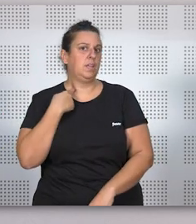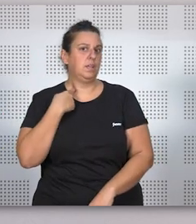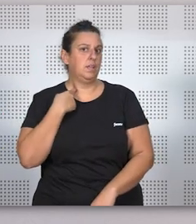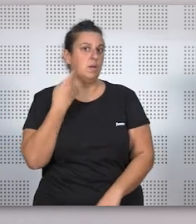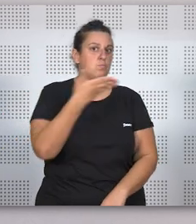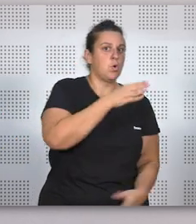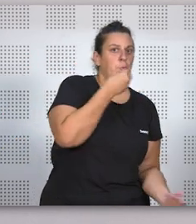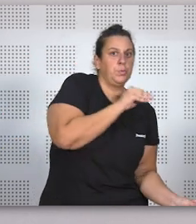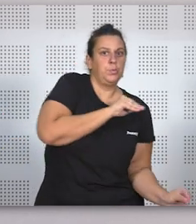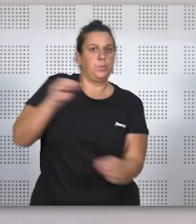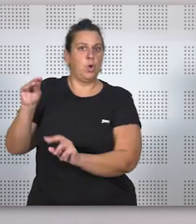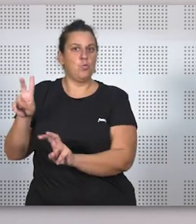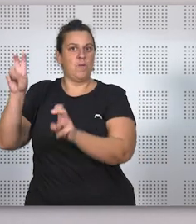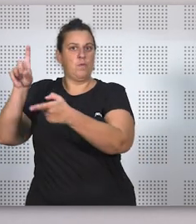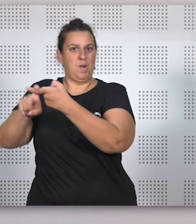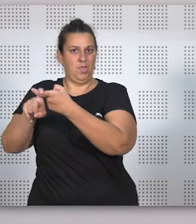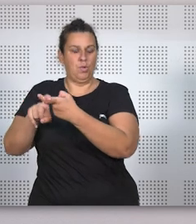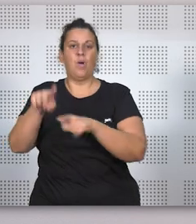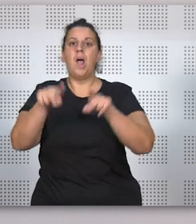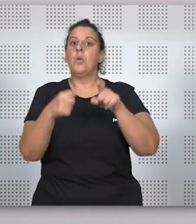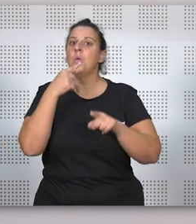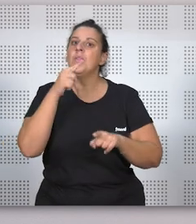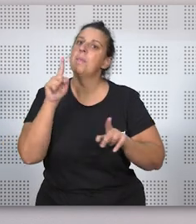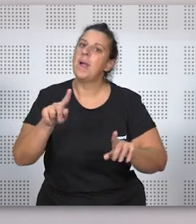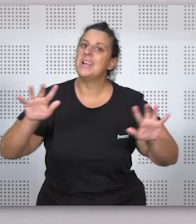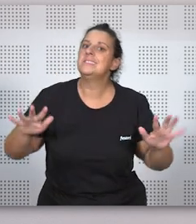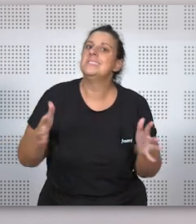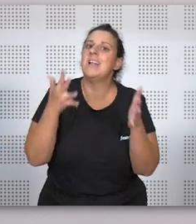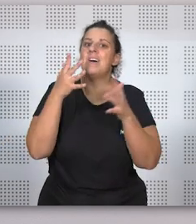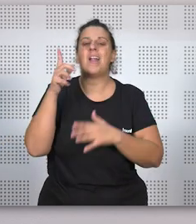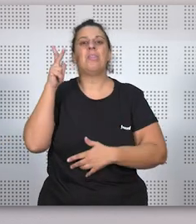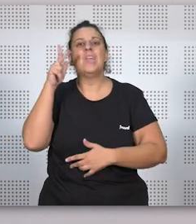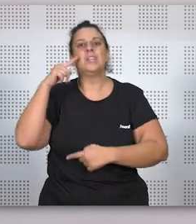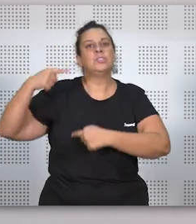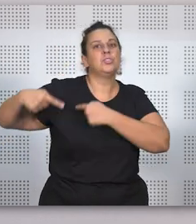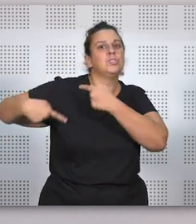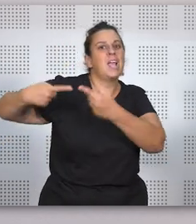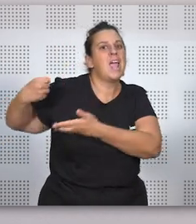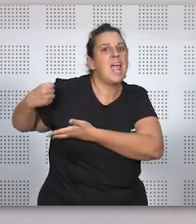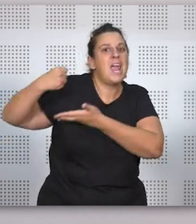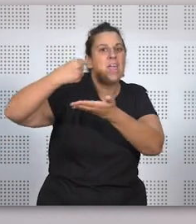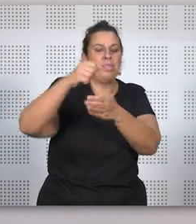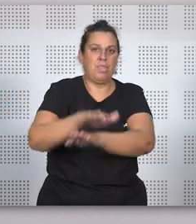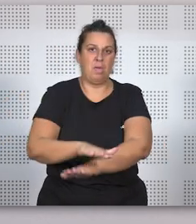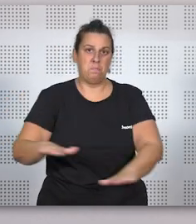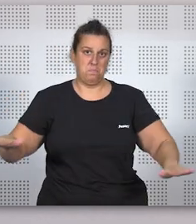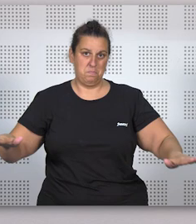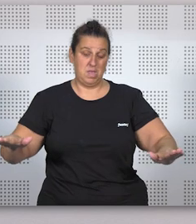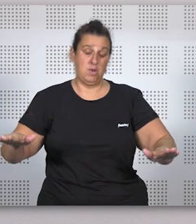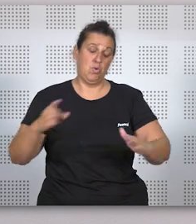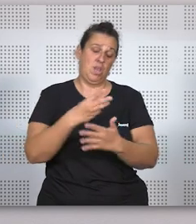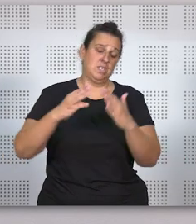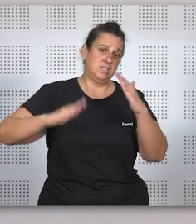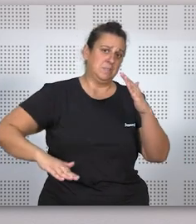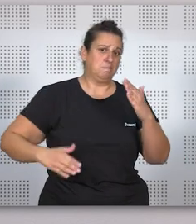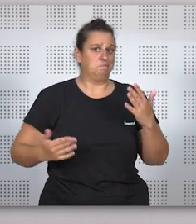Porque algunos decían que era para salvaguardar los derechos hereditarios de los hijos menores, pero bueno, en realidad simplemente era